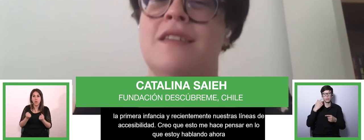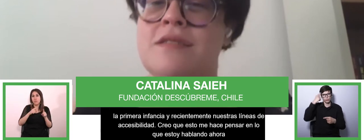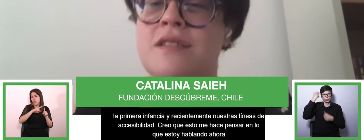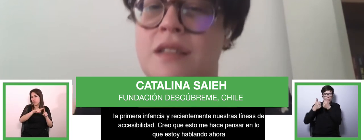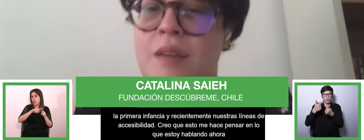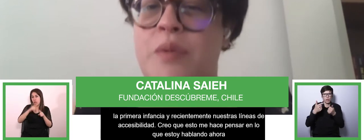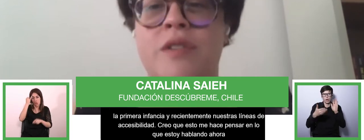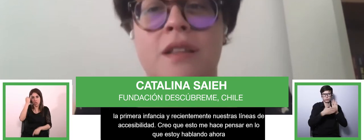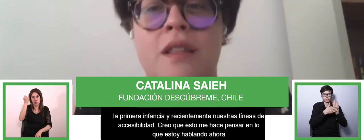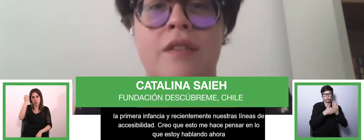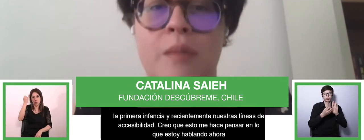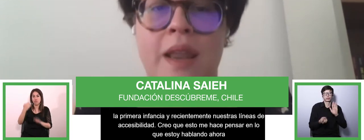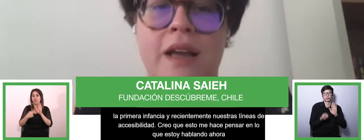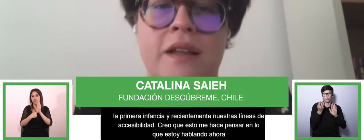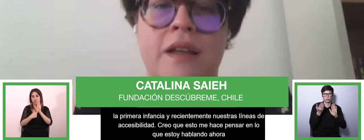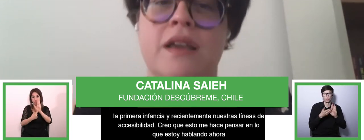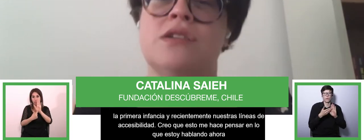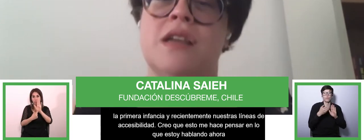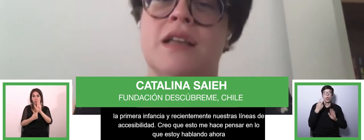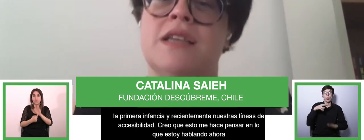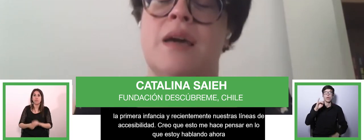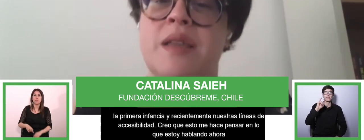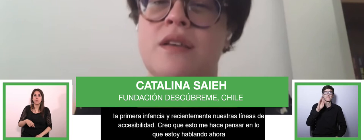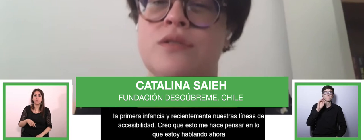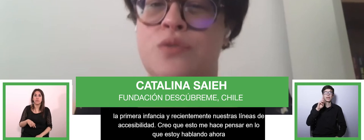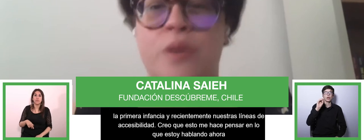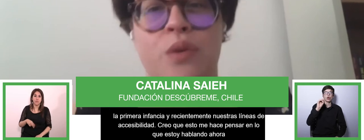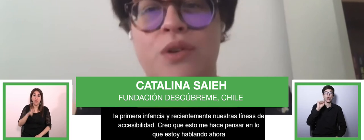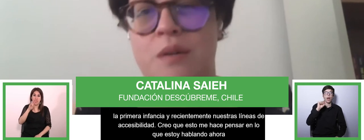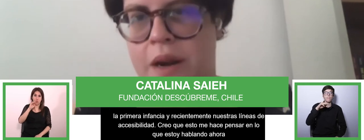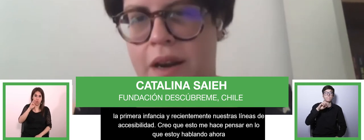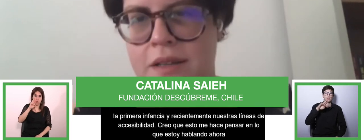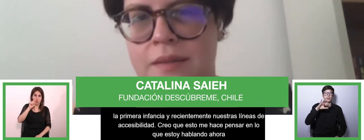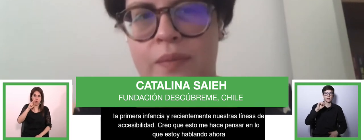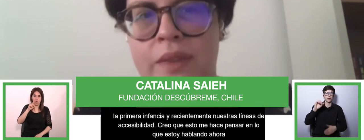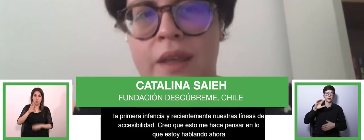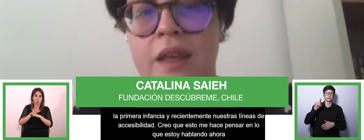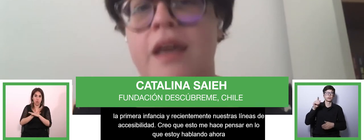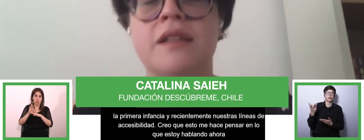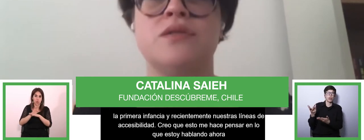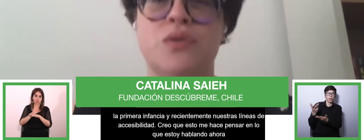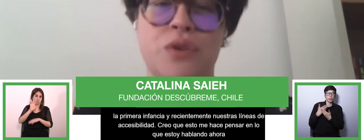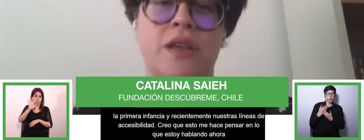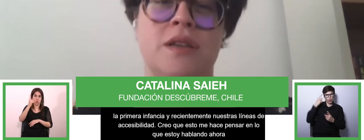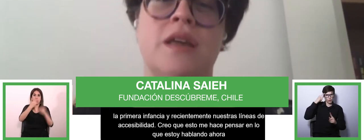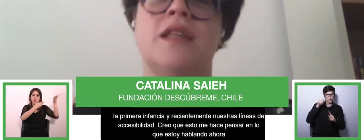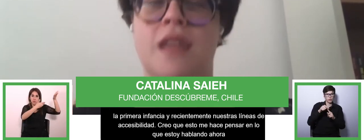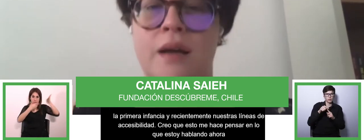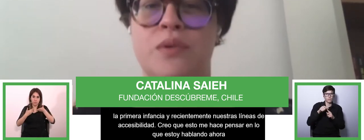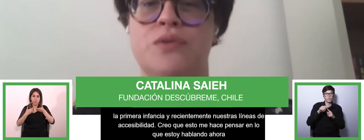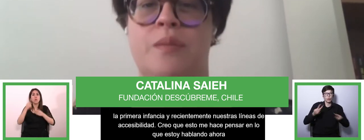entre ellas, 15 iniciativas provenientes de Iberoamérica que nos acercan hacia la meta de construir un mundo sin barrera. Estas